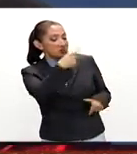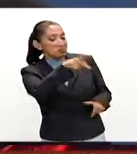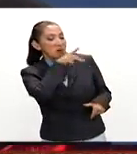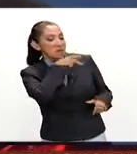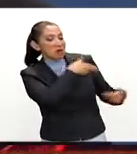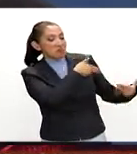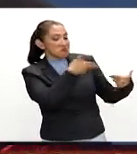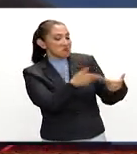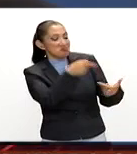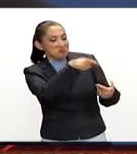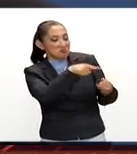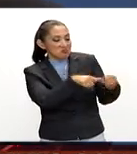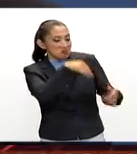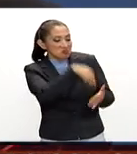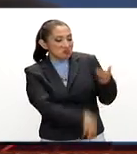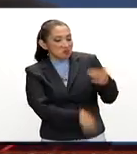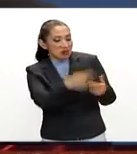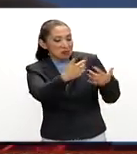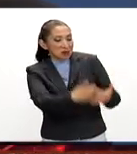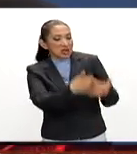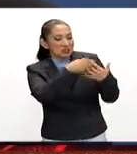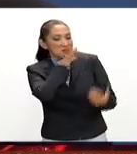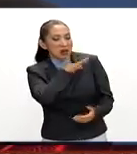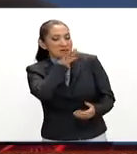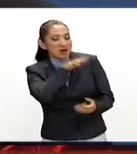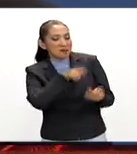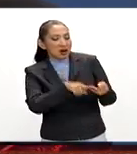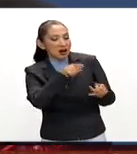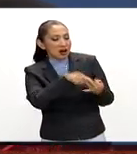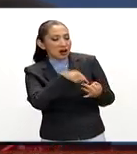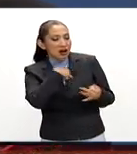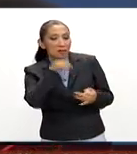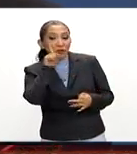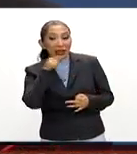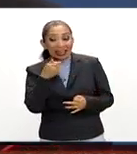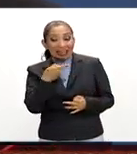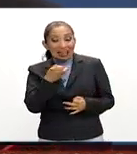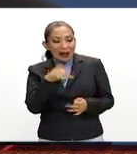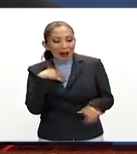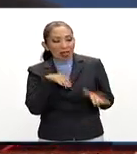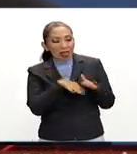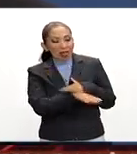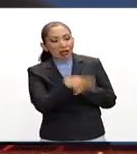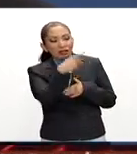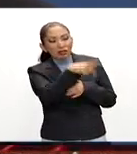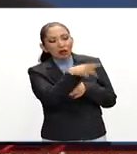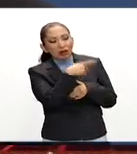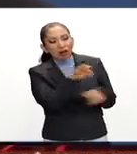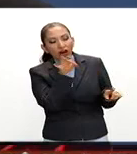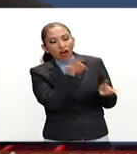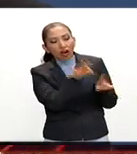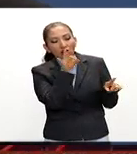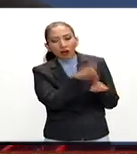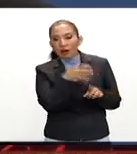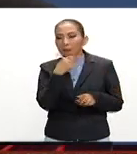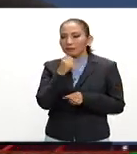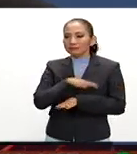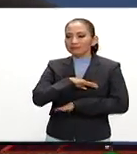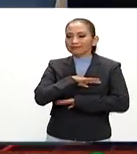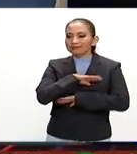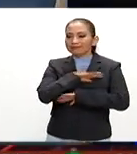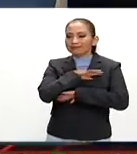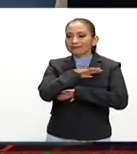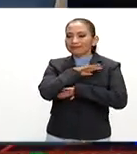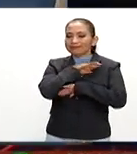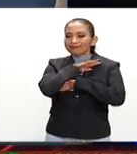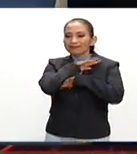padre, de sus fracasos empresariales. Nuevamente la señora Clinton se metió por debajo de su pie y ahí él empezó a perder